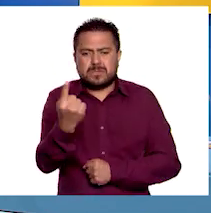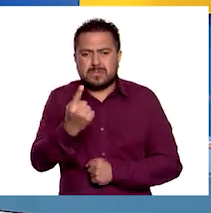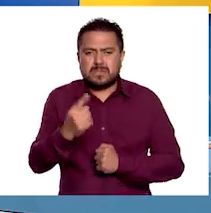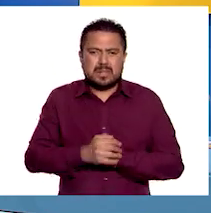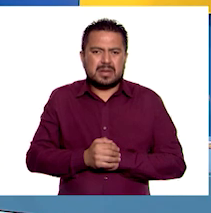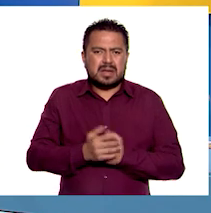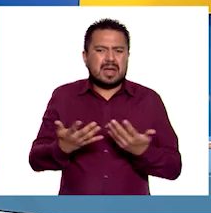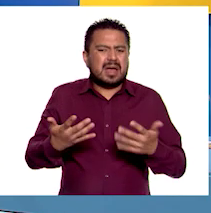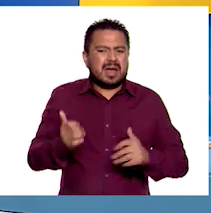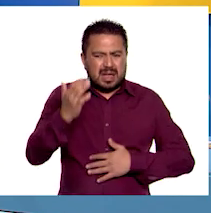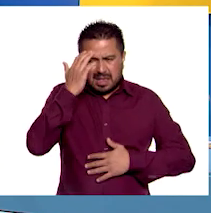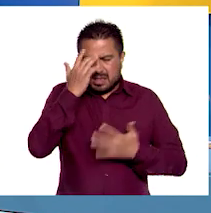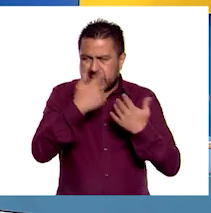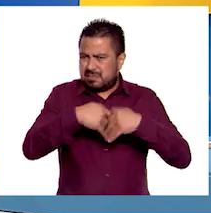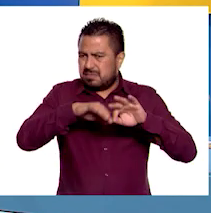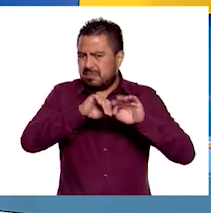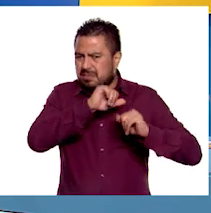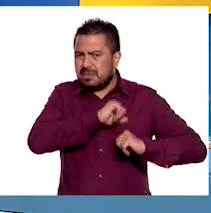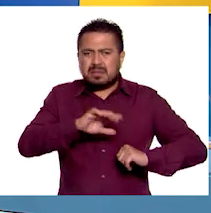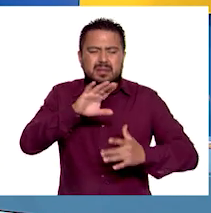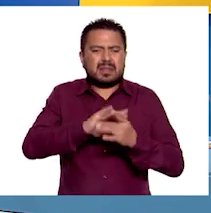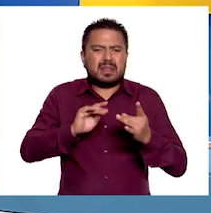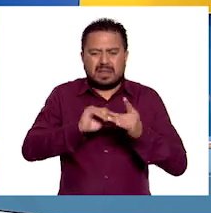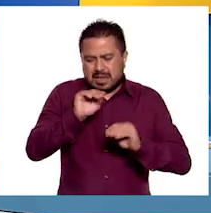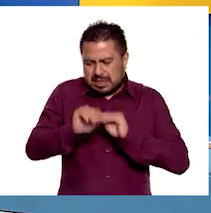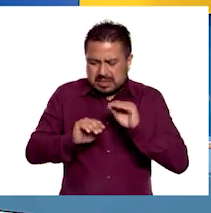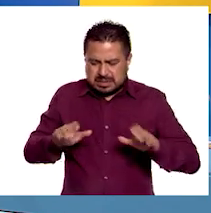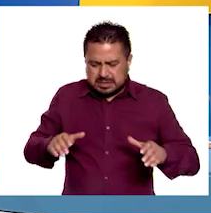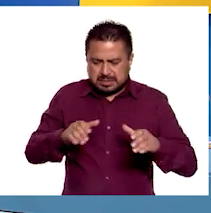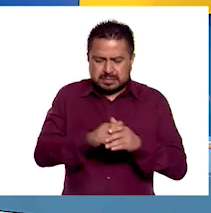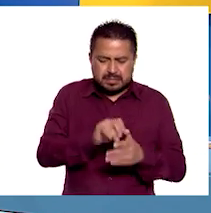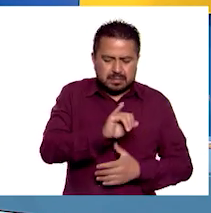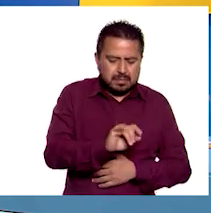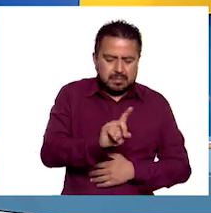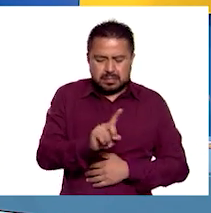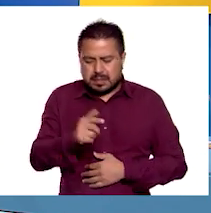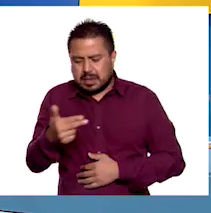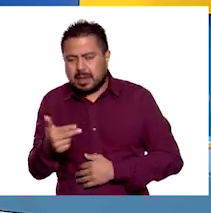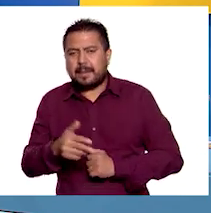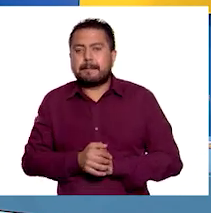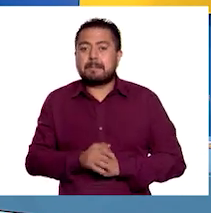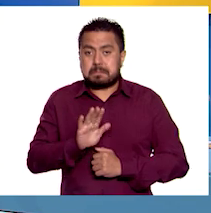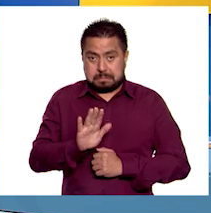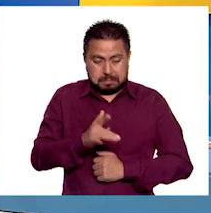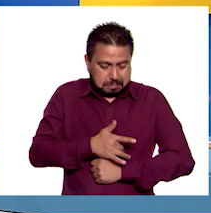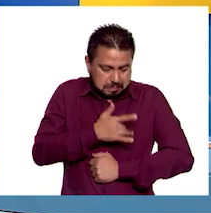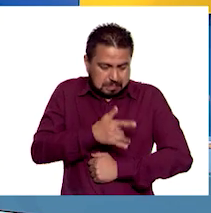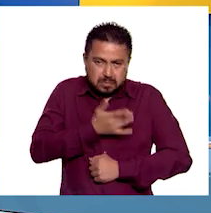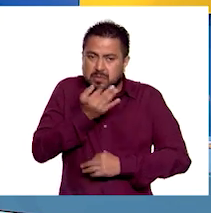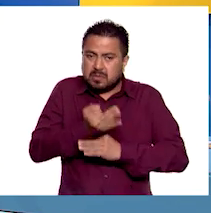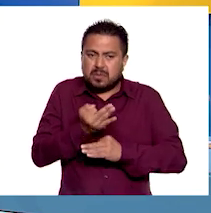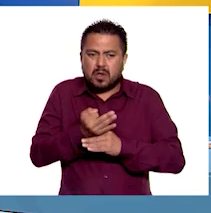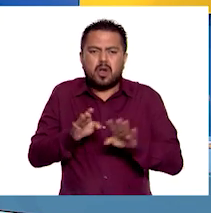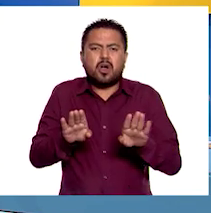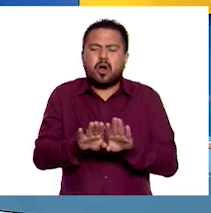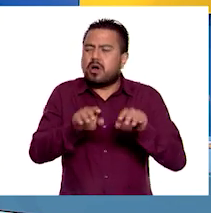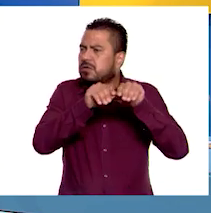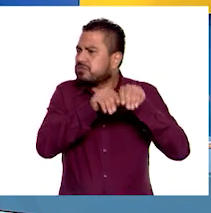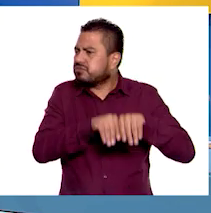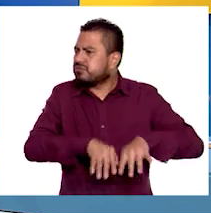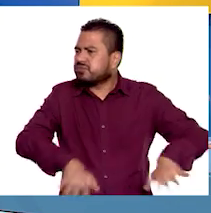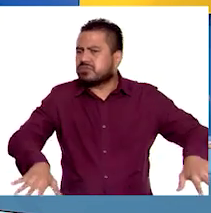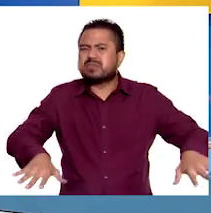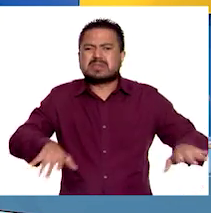Ya conocimos los principales indicadores que componen el IDH. ¿Qué te parece si vemos cómo se distribuye